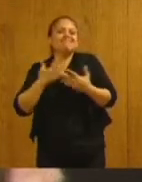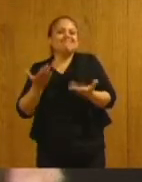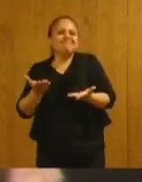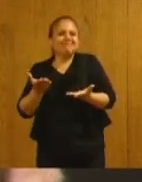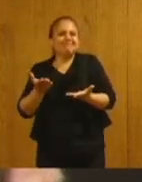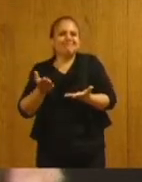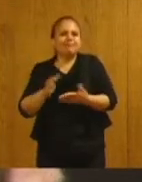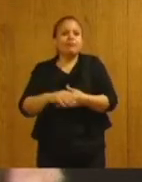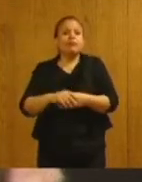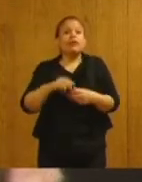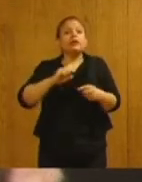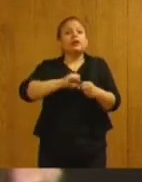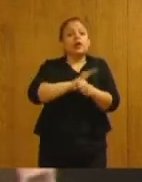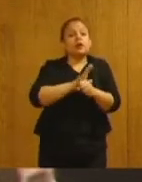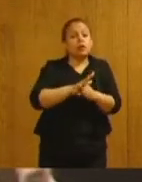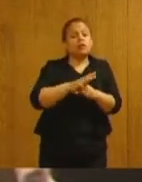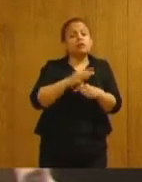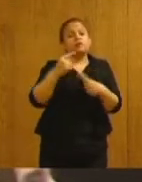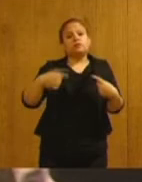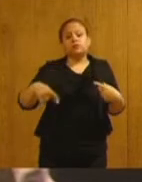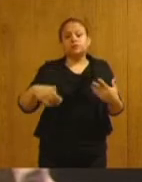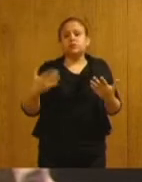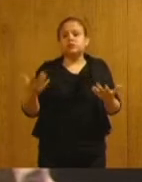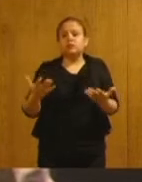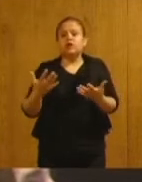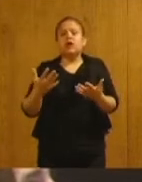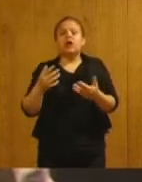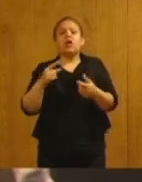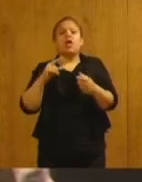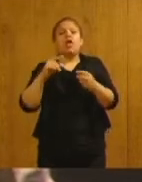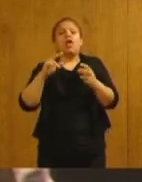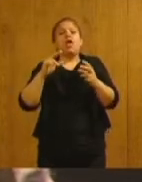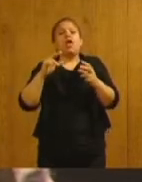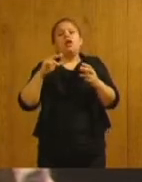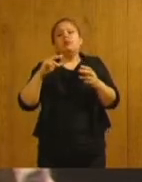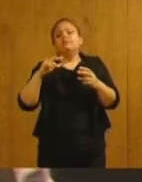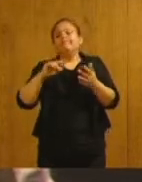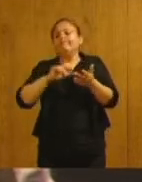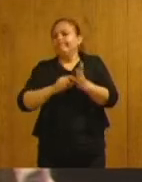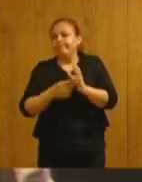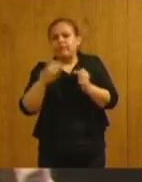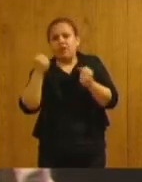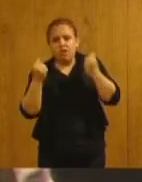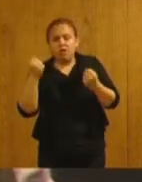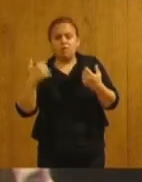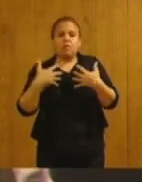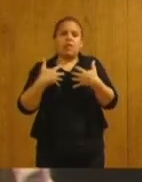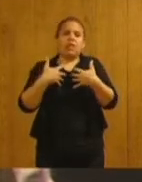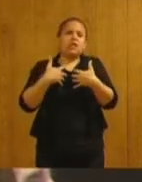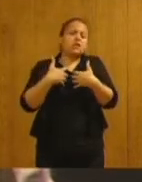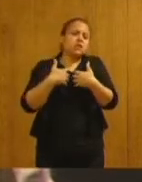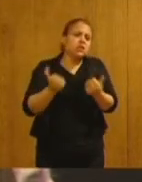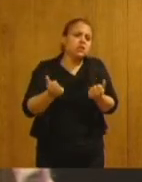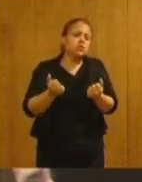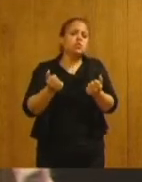El COVID también trajo otras cosas. Afectó la economía, afectó la salud, afectó